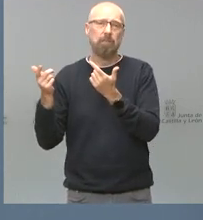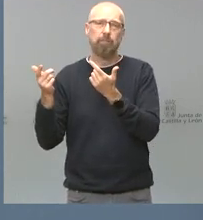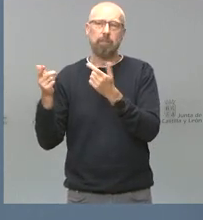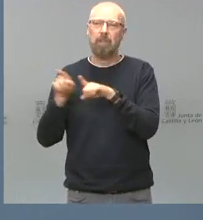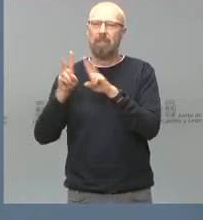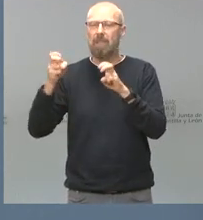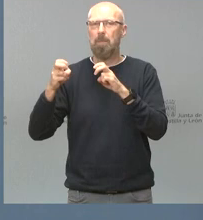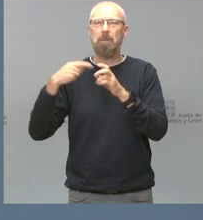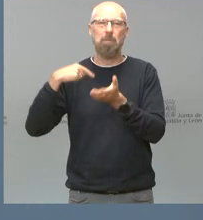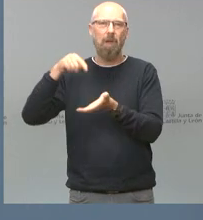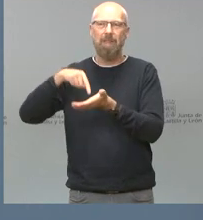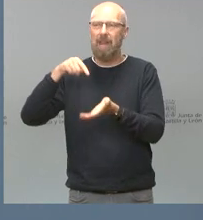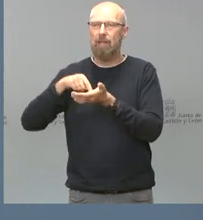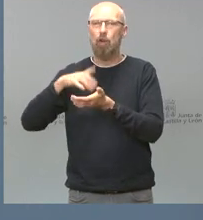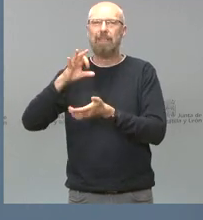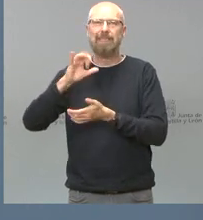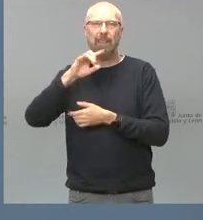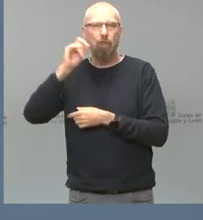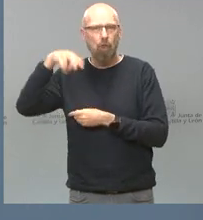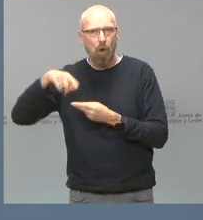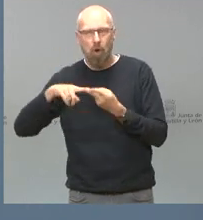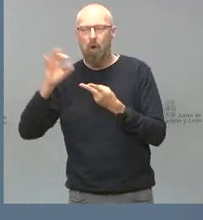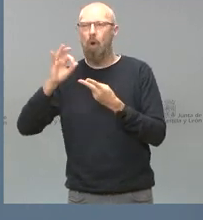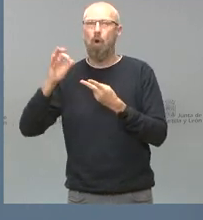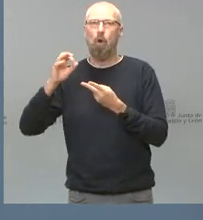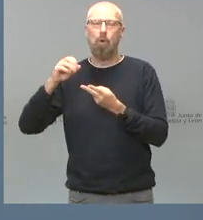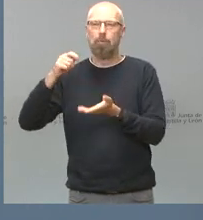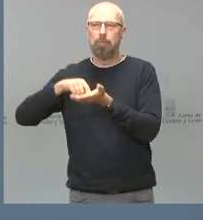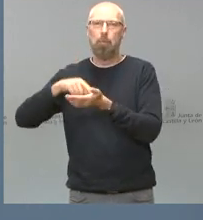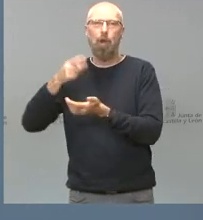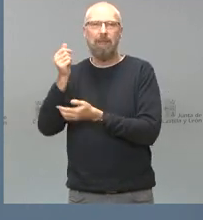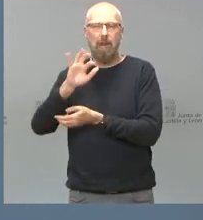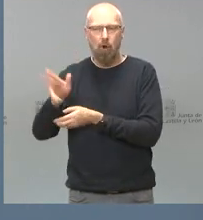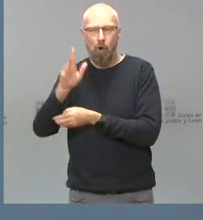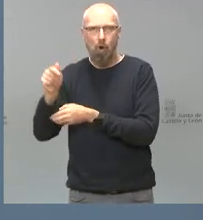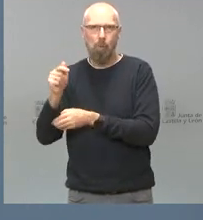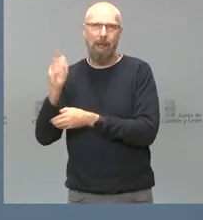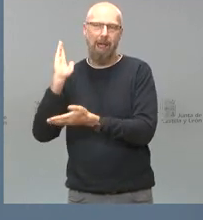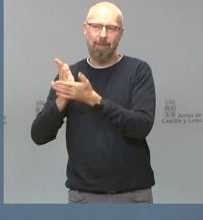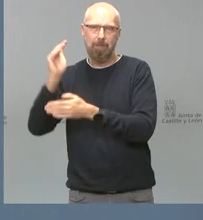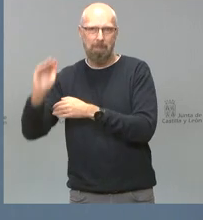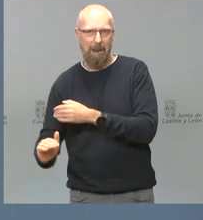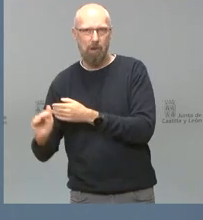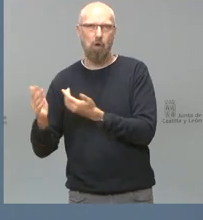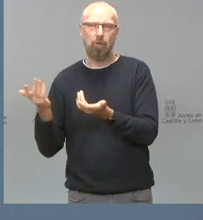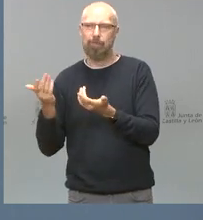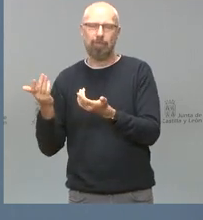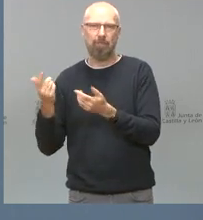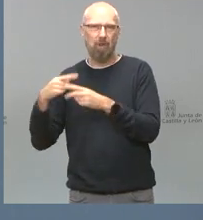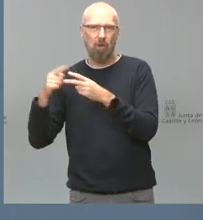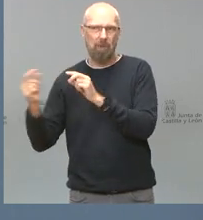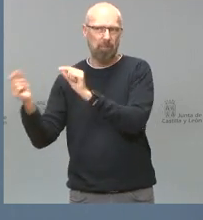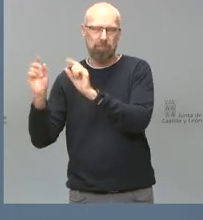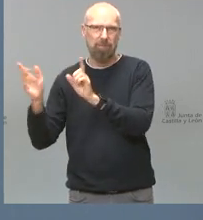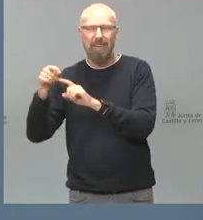delito de sedición, rebajar las penas por malversación y todo ello en un contexto donde lo que se busca